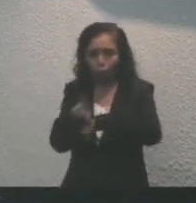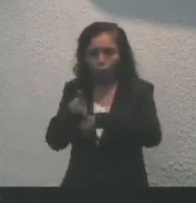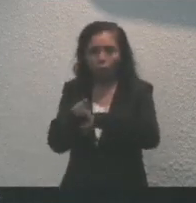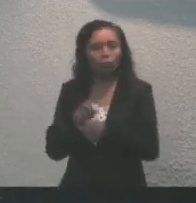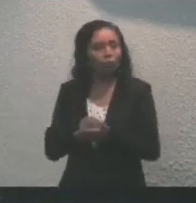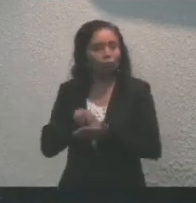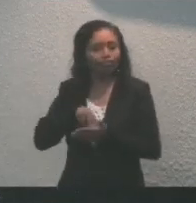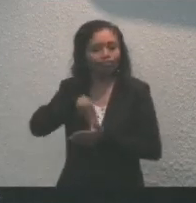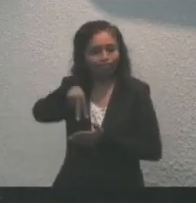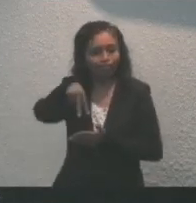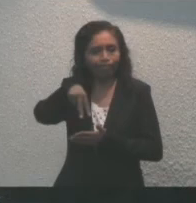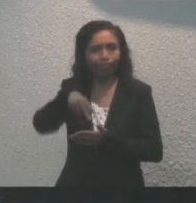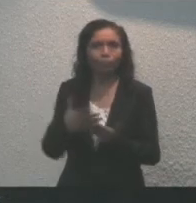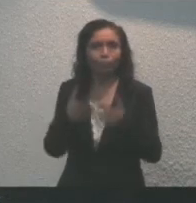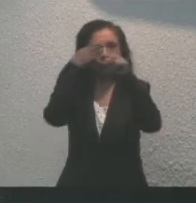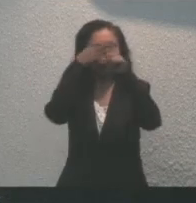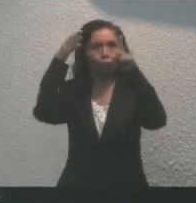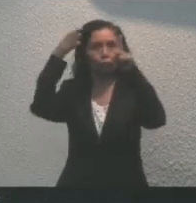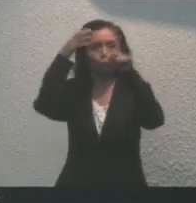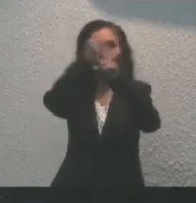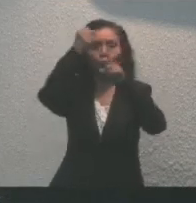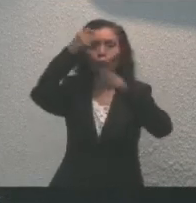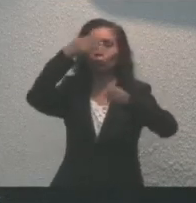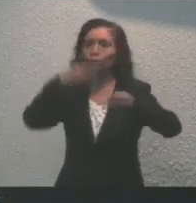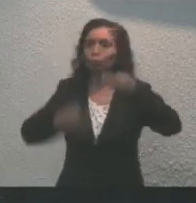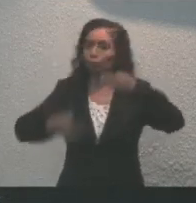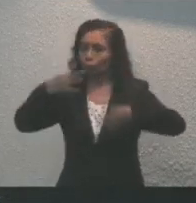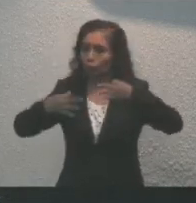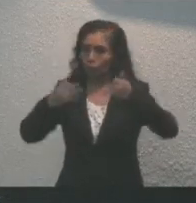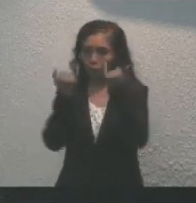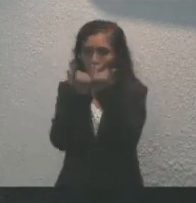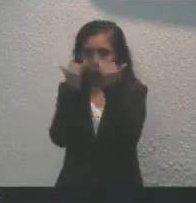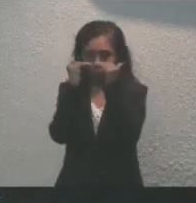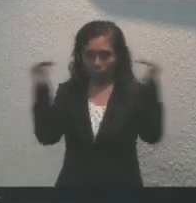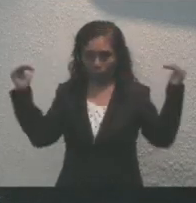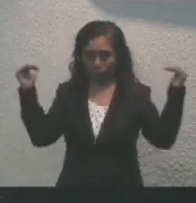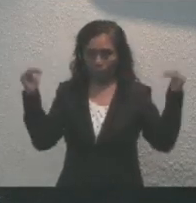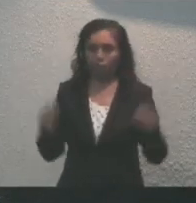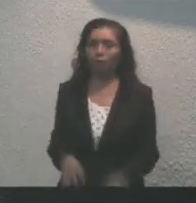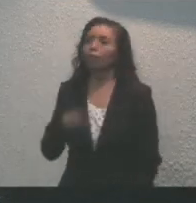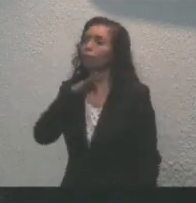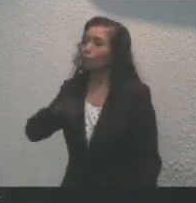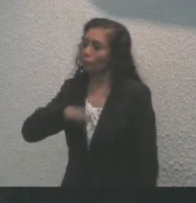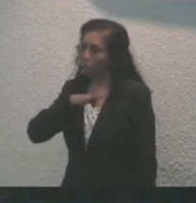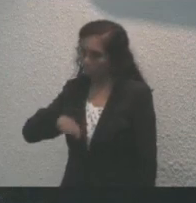adelante por lograr justicia e igualdad. Felicidades